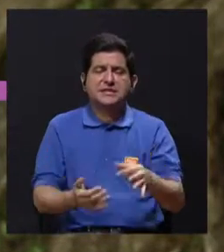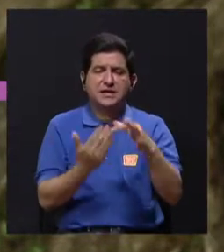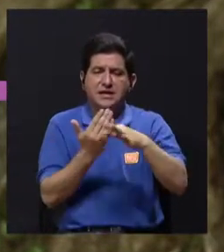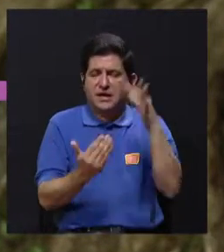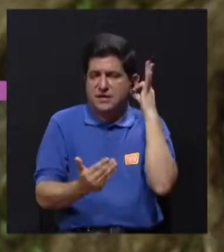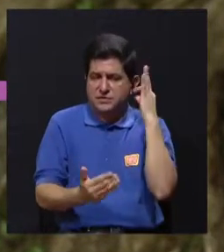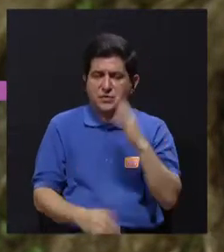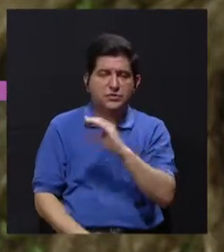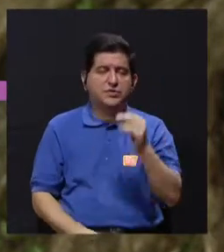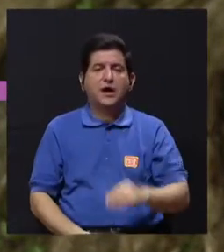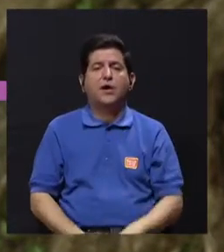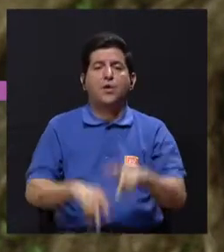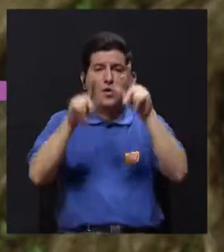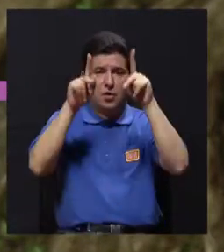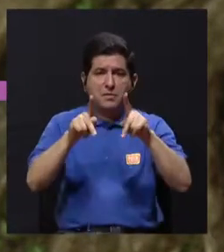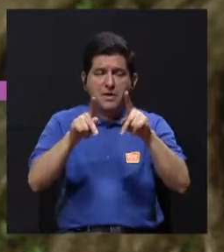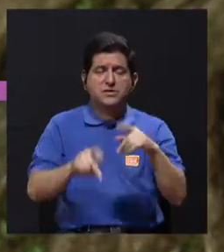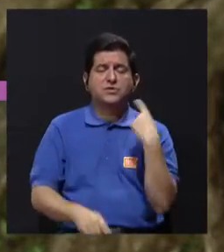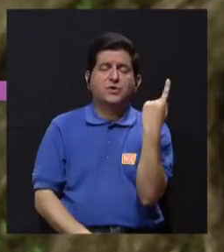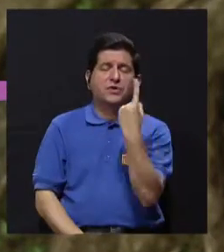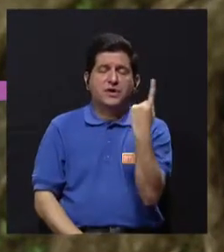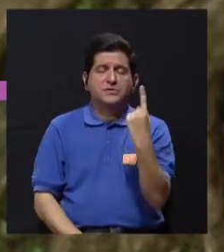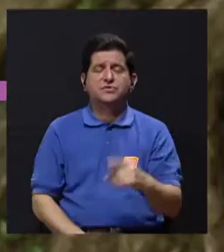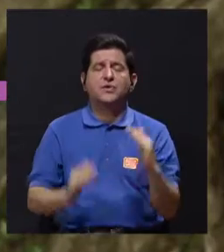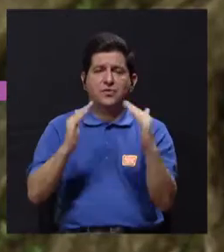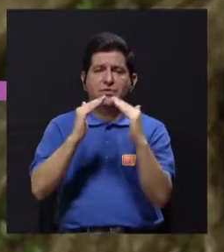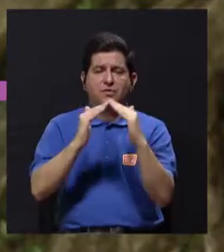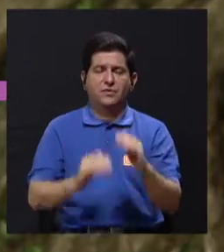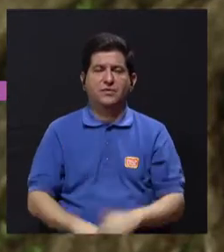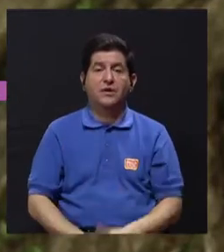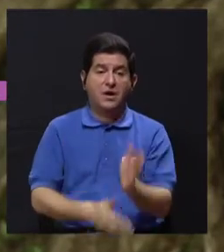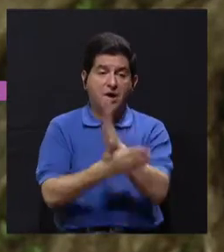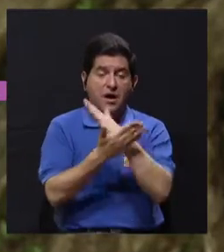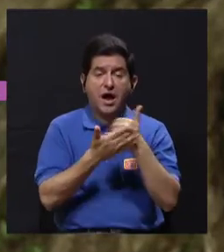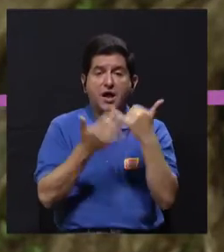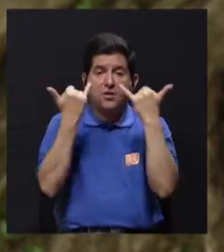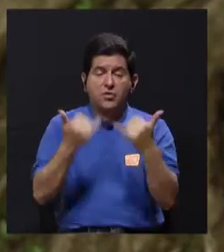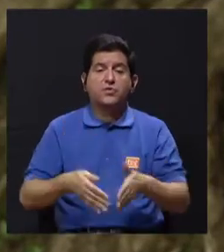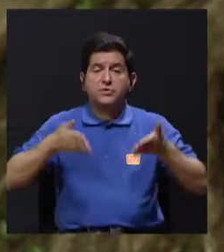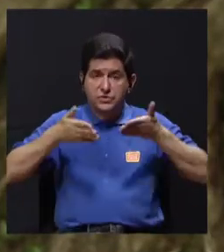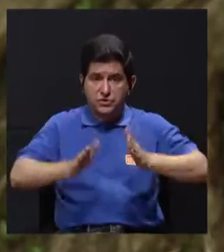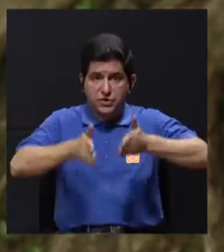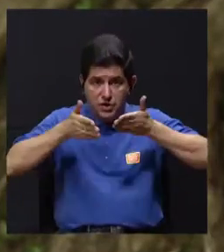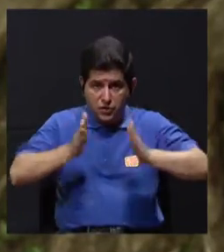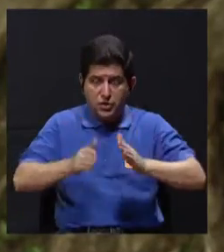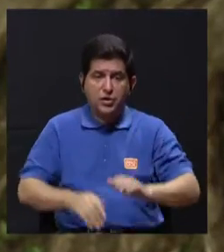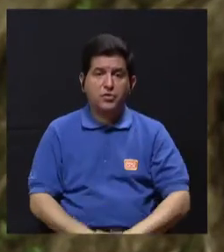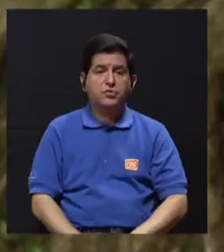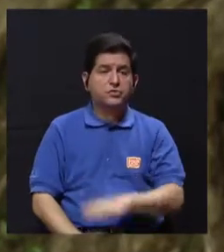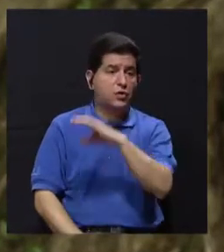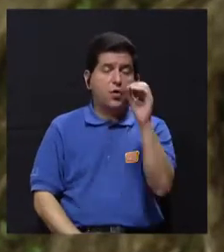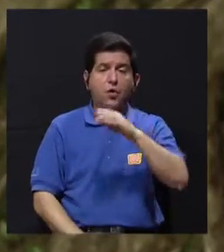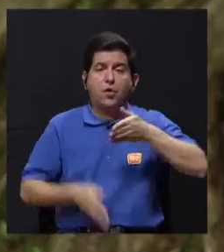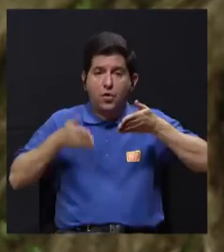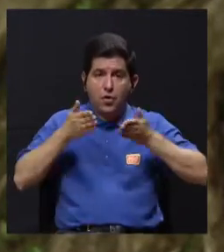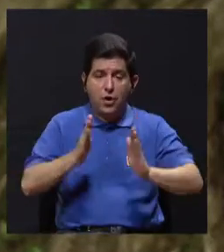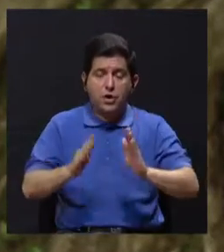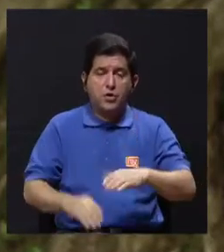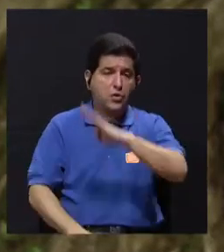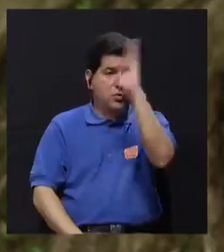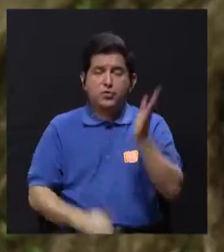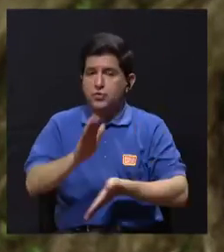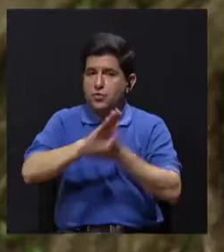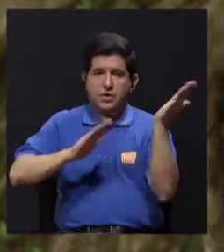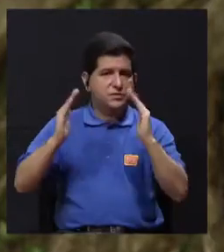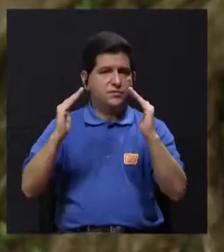o parejas de personas mayores que viven solos. También hay algunos que ya viven con sus hijos y hay algunos hijos que incluso nunca han